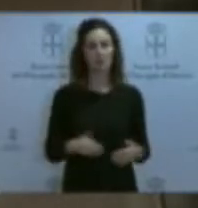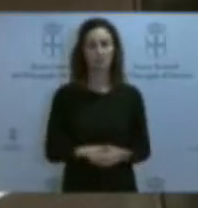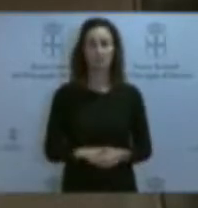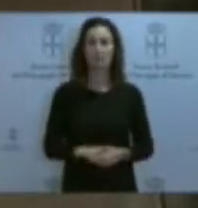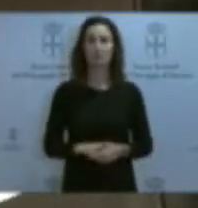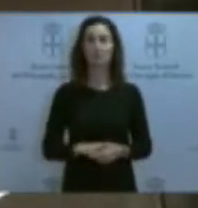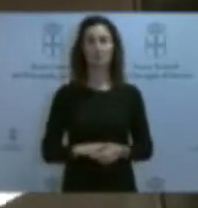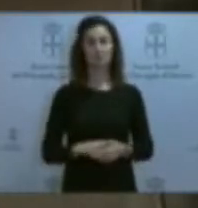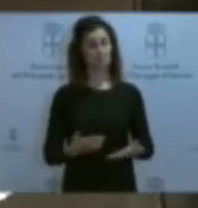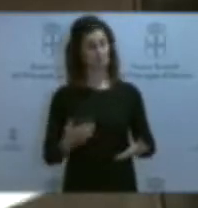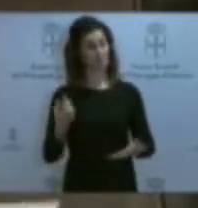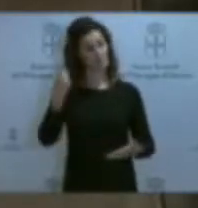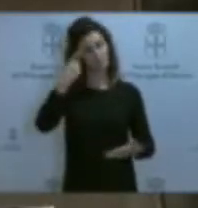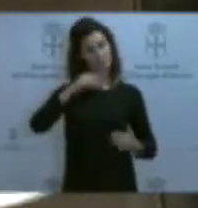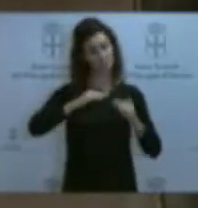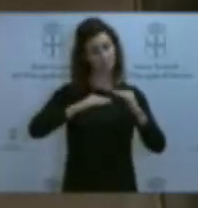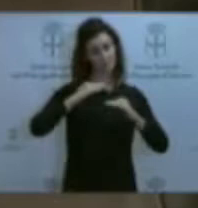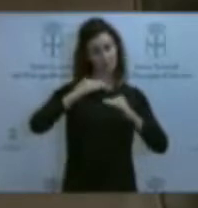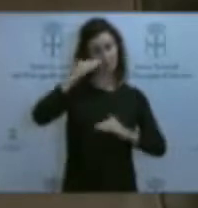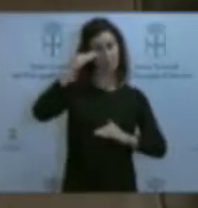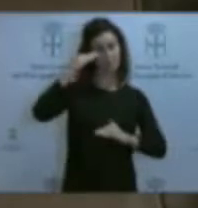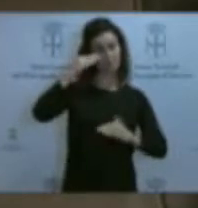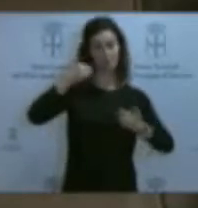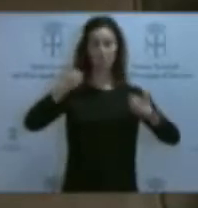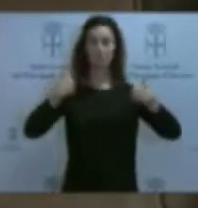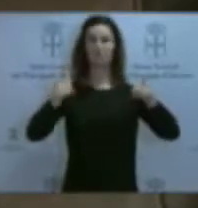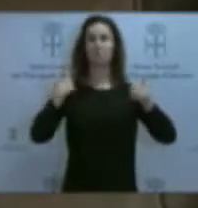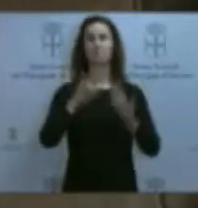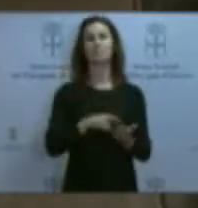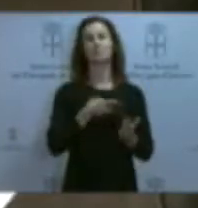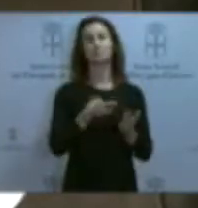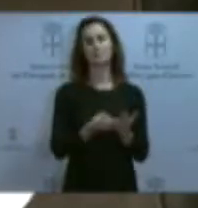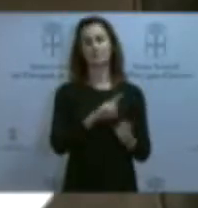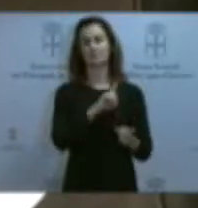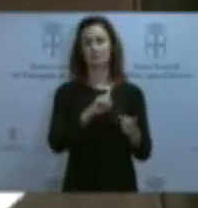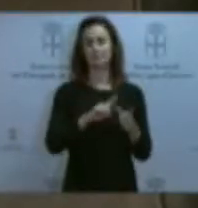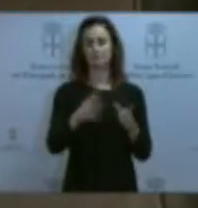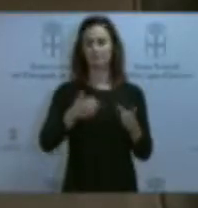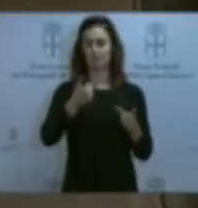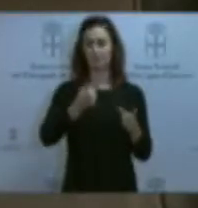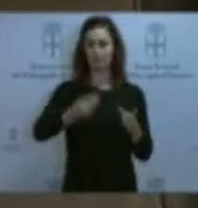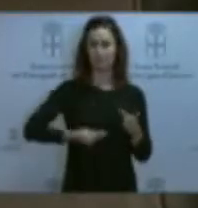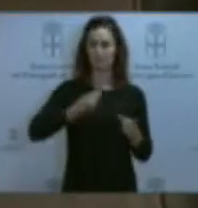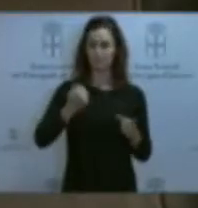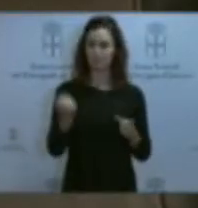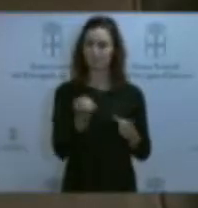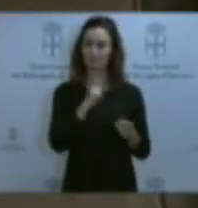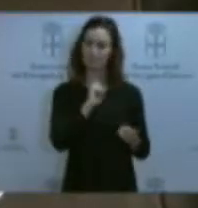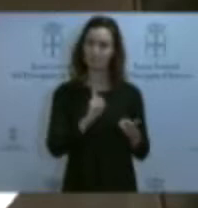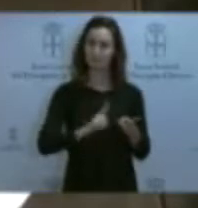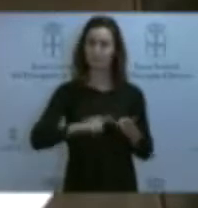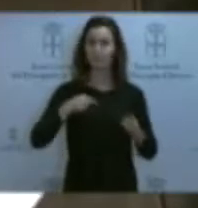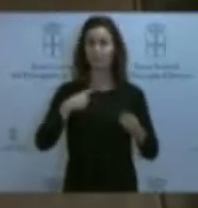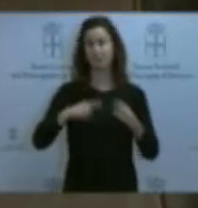quién falta en esta línea jerárquica, que va desde el responsable de sistemas hasta el jefe de operaciones, el director general de